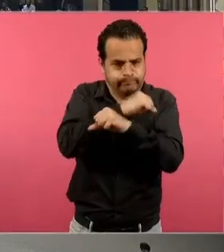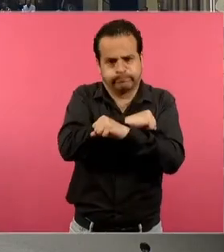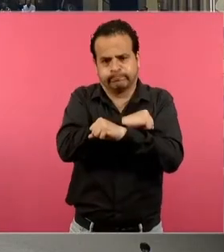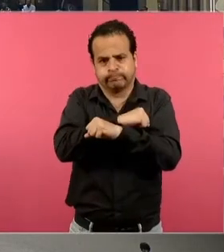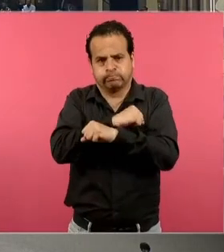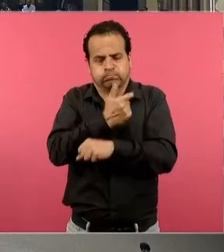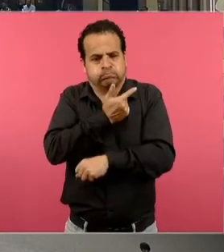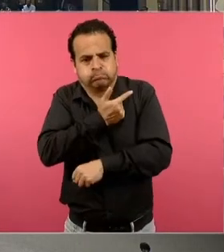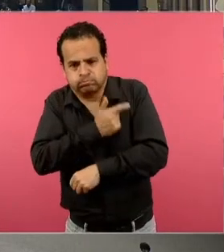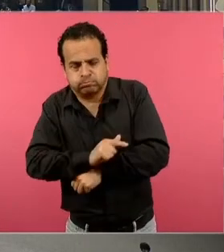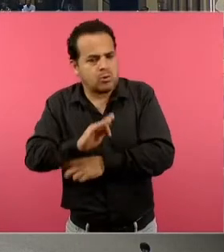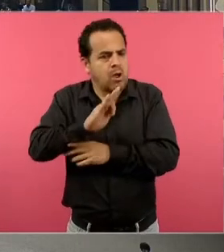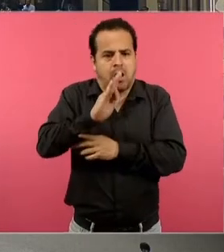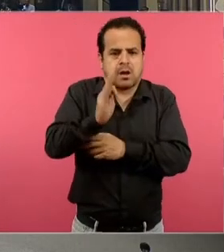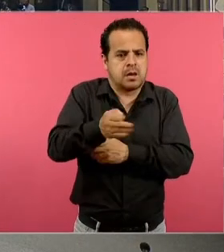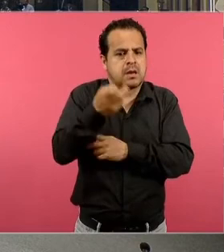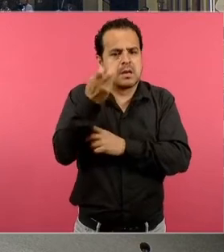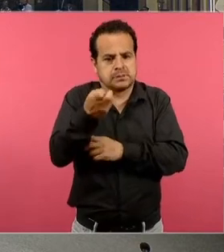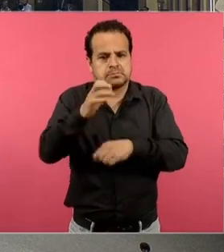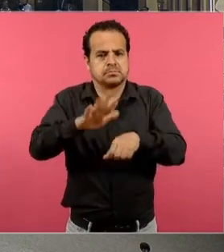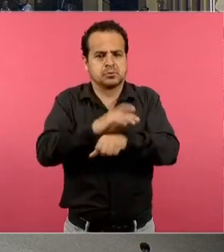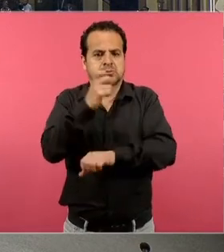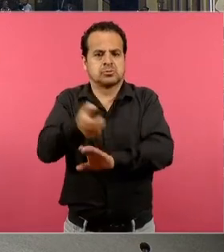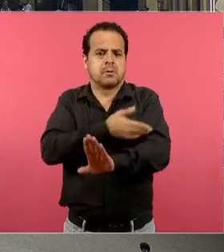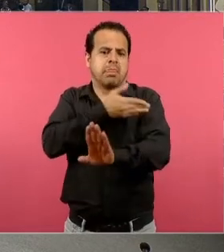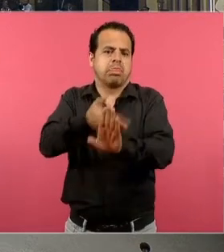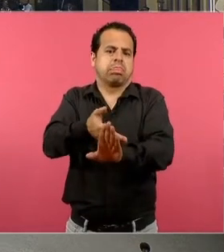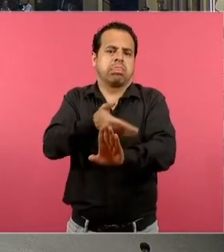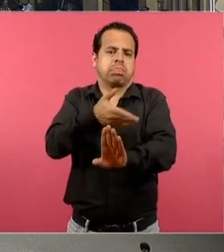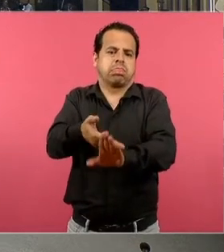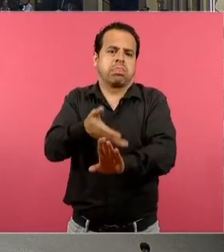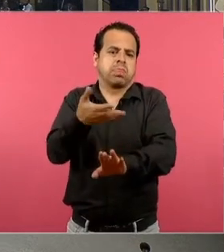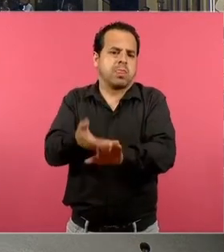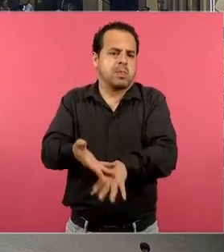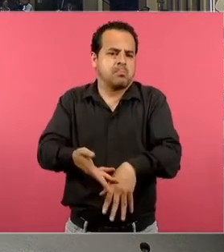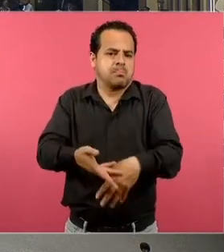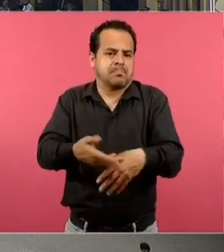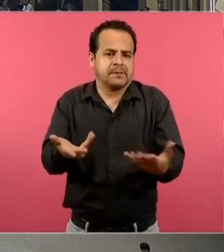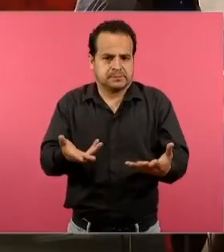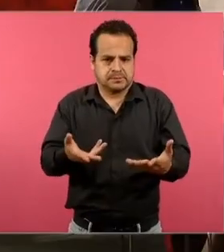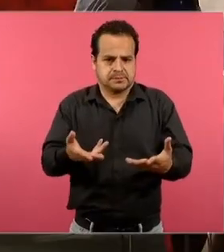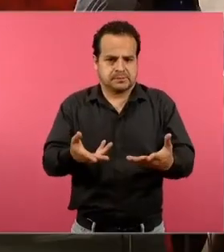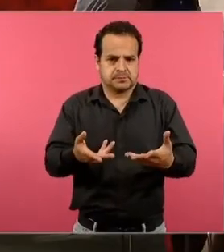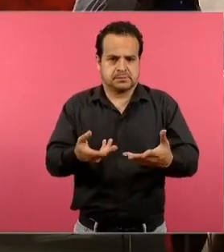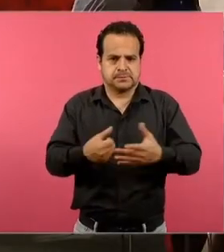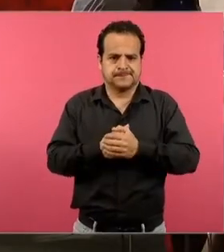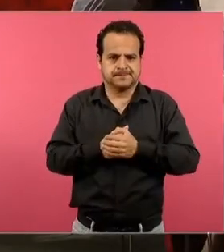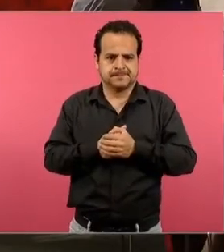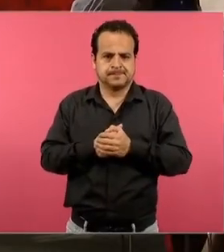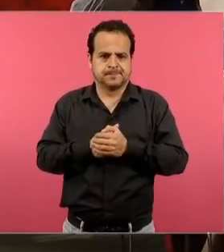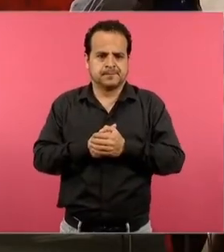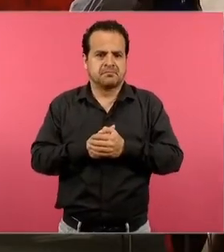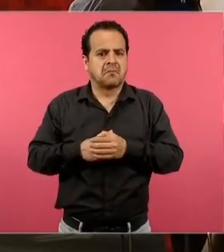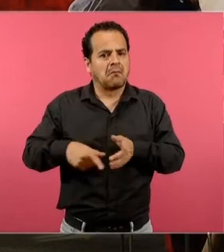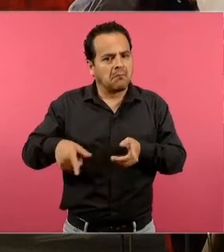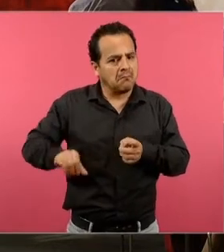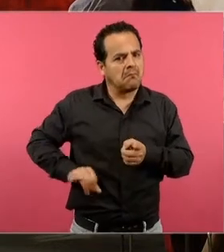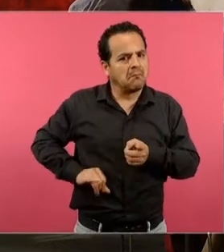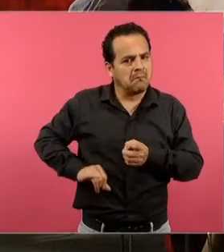tantas críticas, ¿no? Claro. Si les parece, es muy interesante esta pregunta